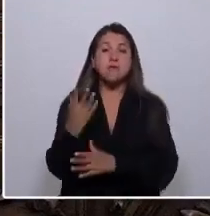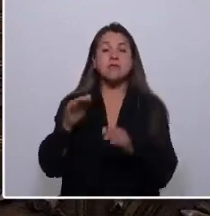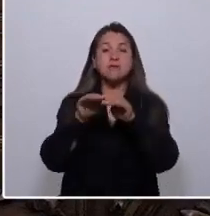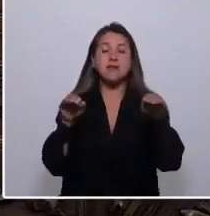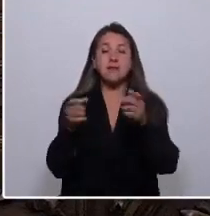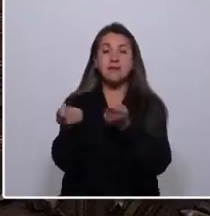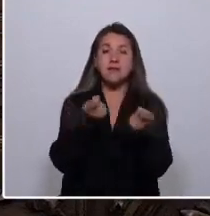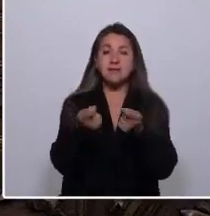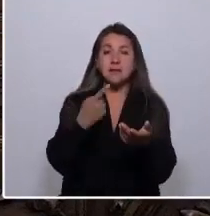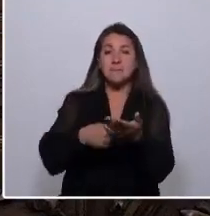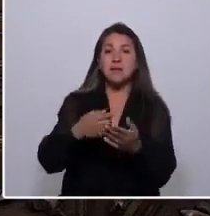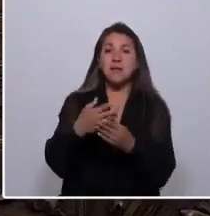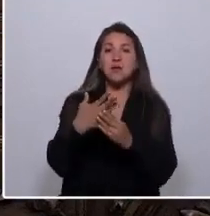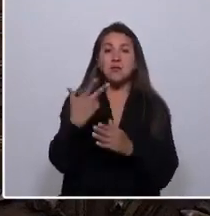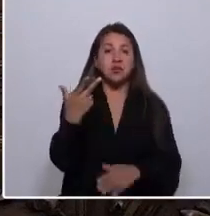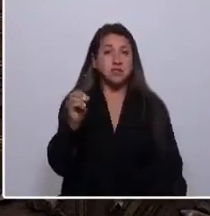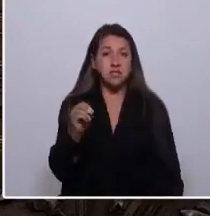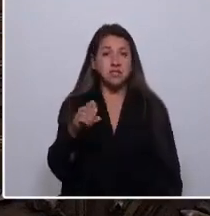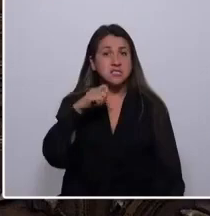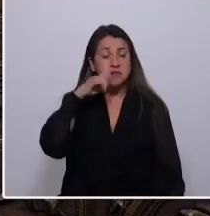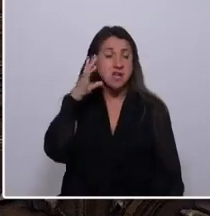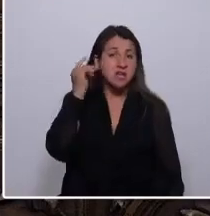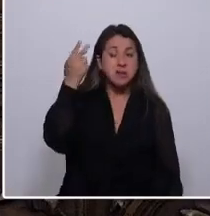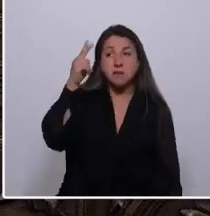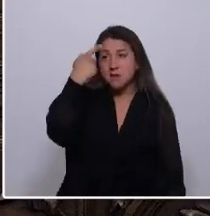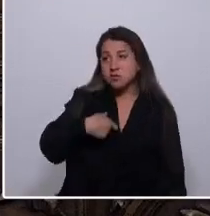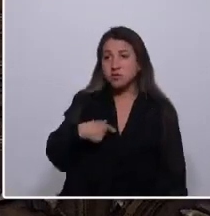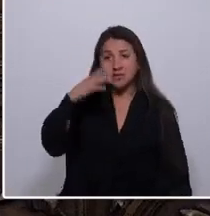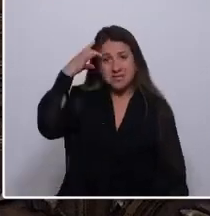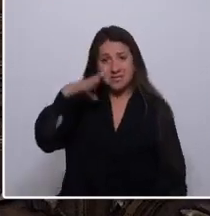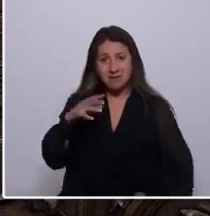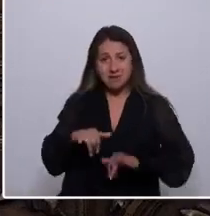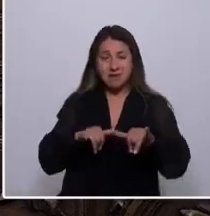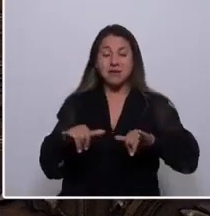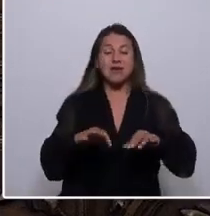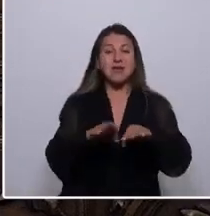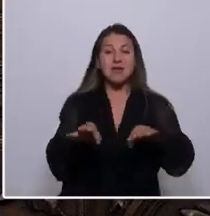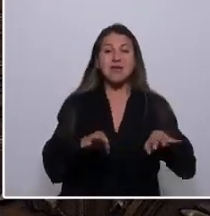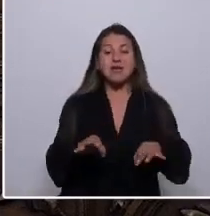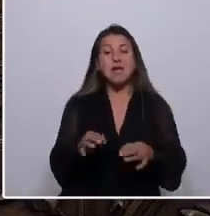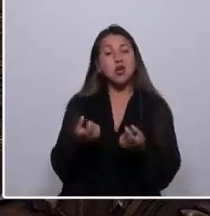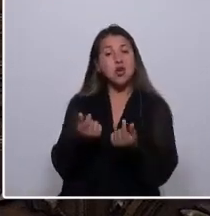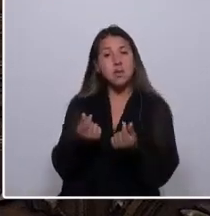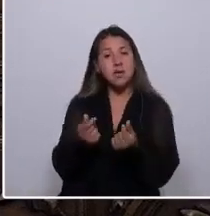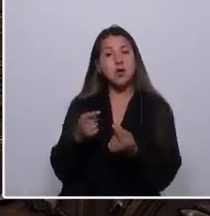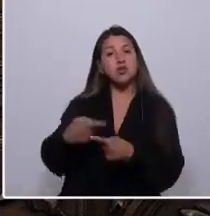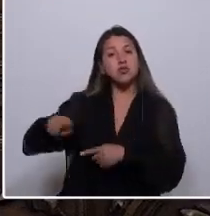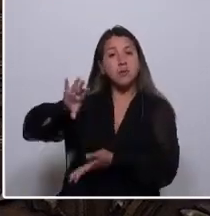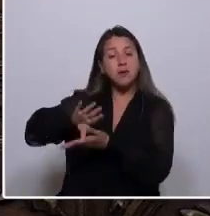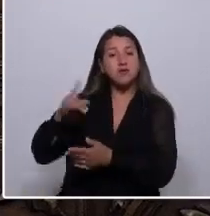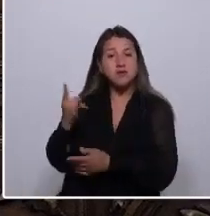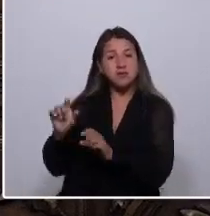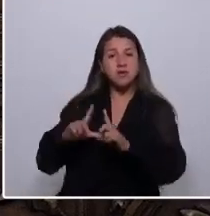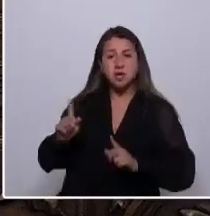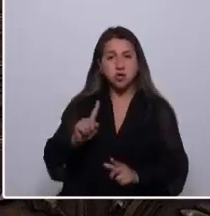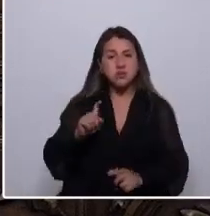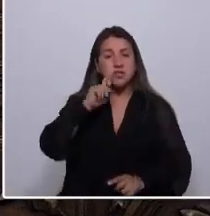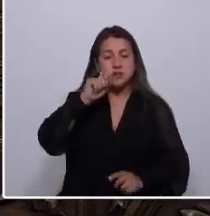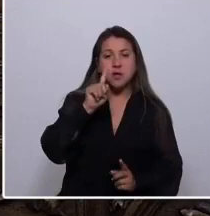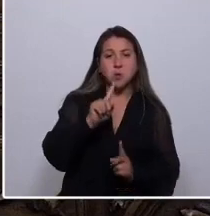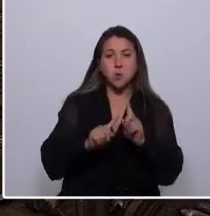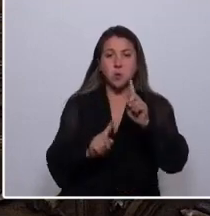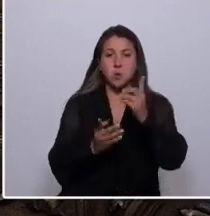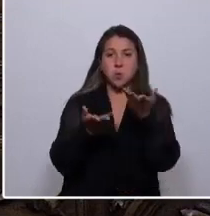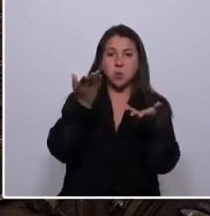1980, no fue la idea de un economista mirando el lago en Michigan. Era la respuesta a años de inflación, del clamor de